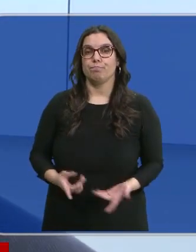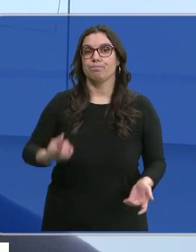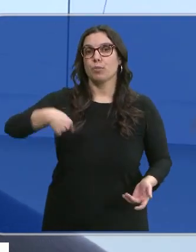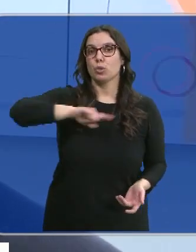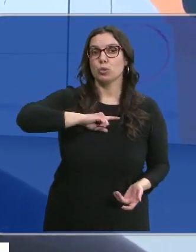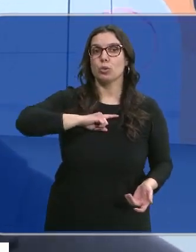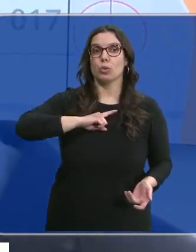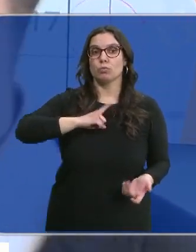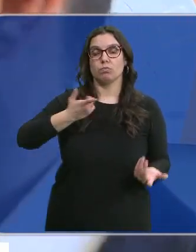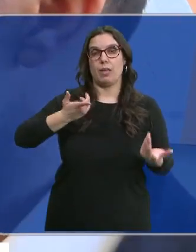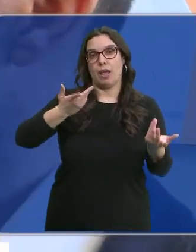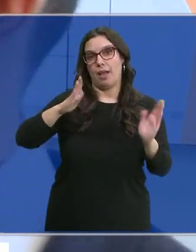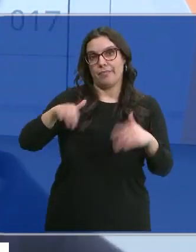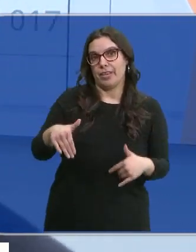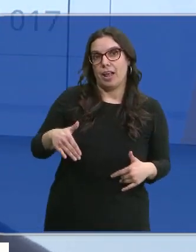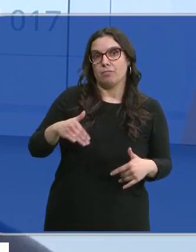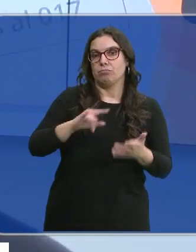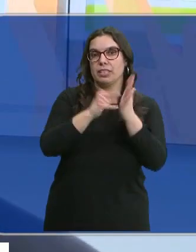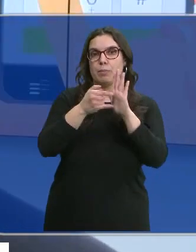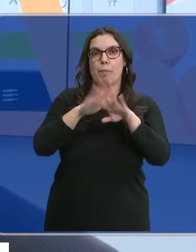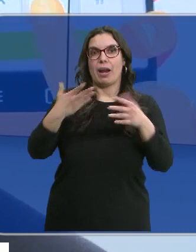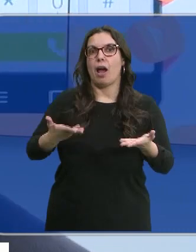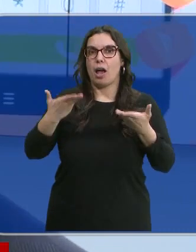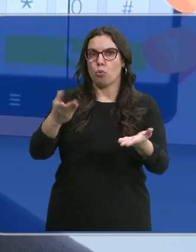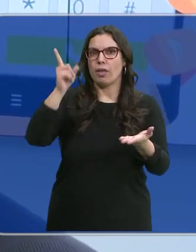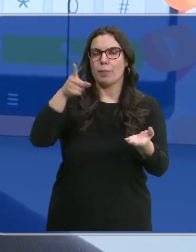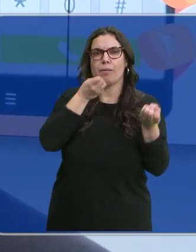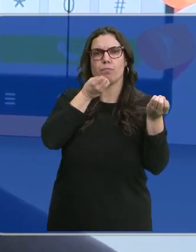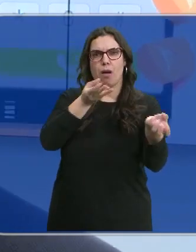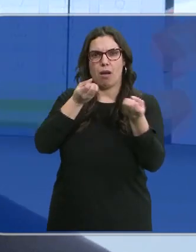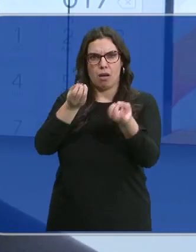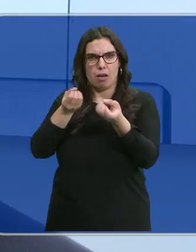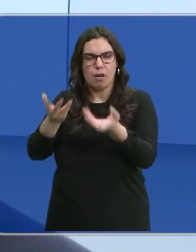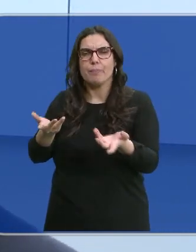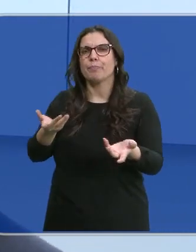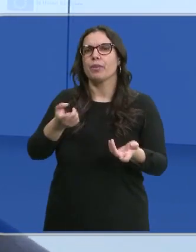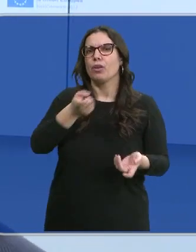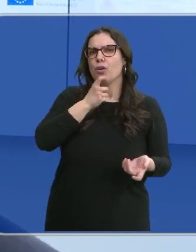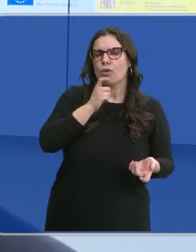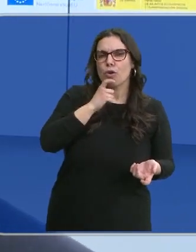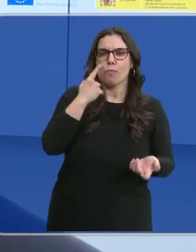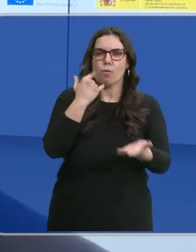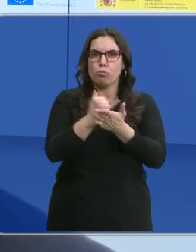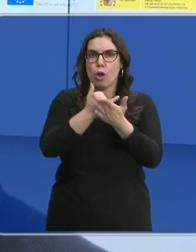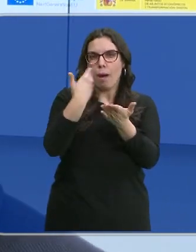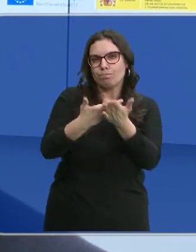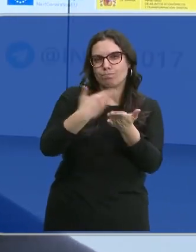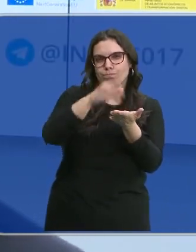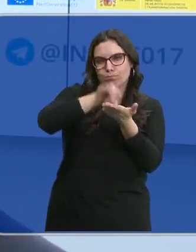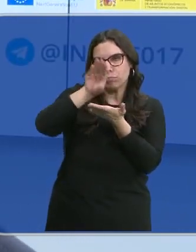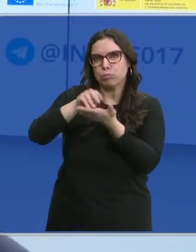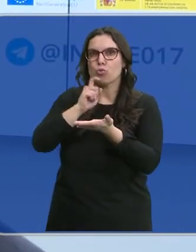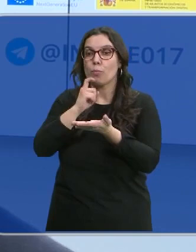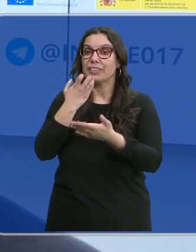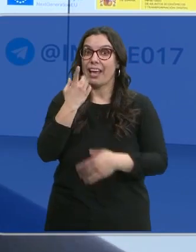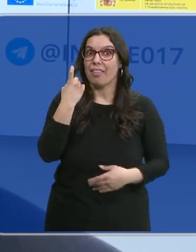Nosotros, al final, somos un mecanismo de ayuda en el que también informamos de cómo recoger las evidencias y, en caso